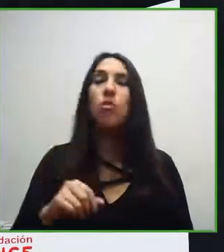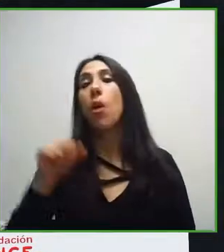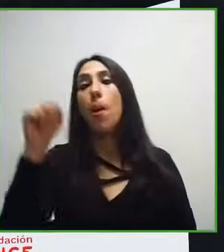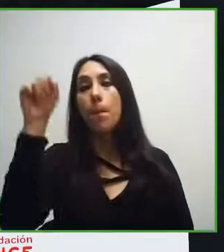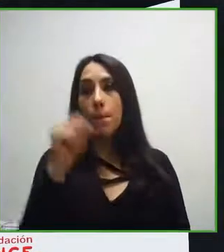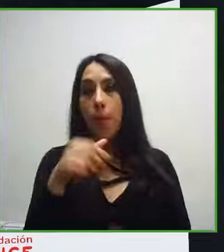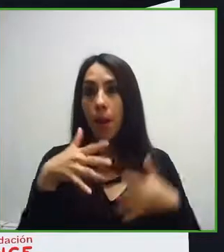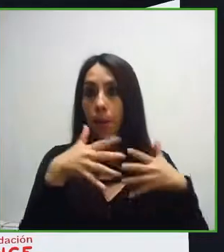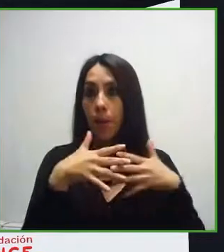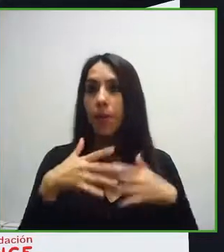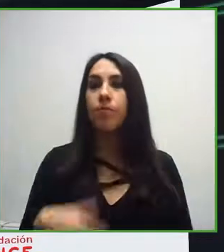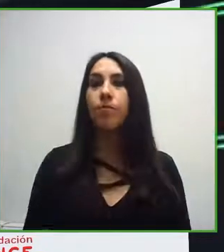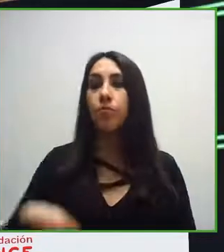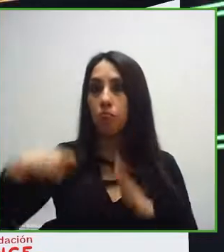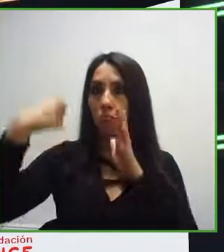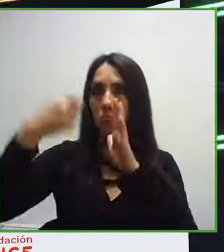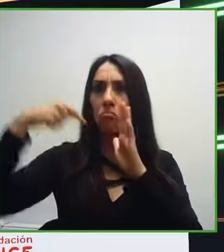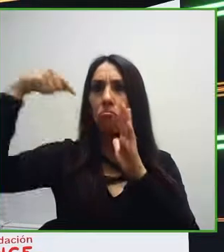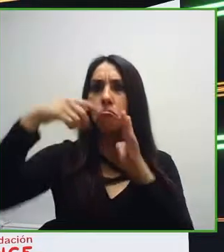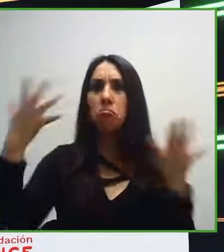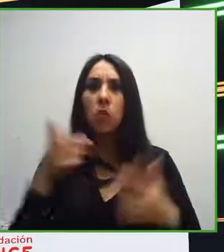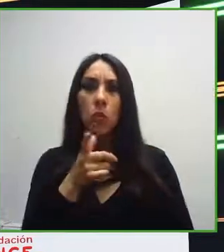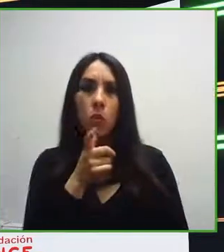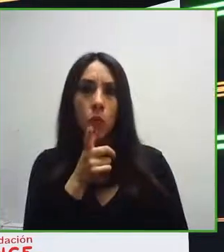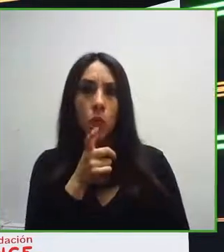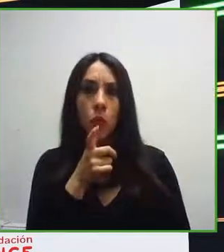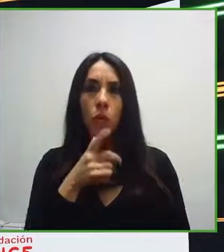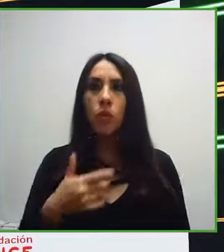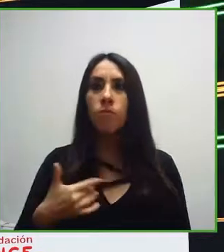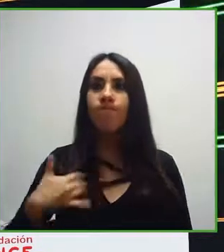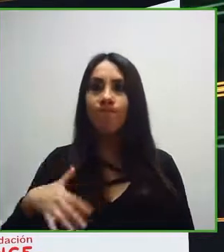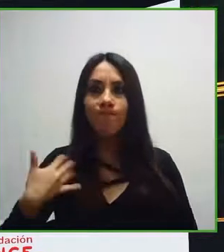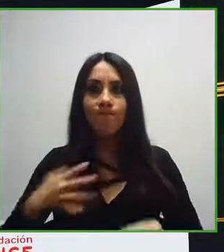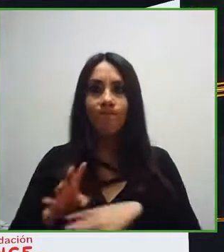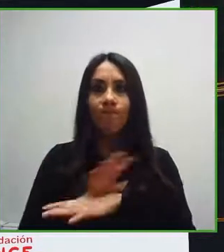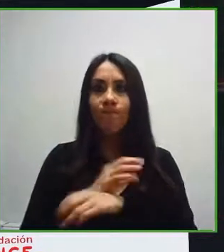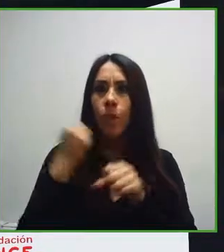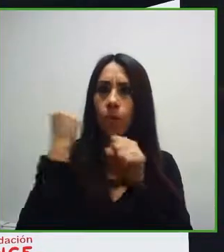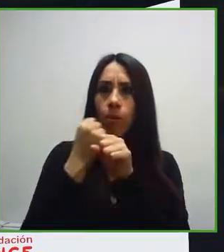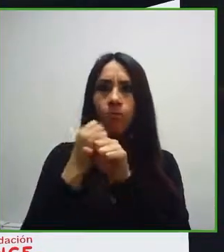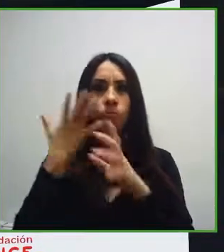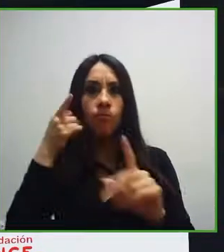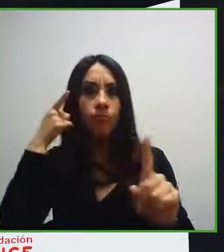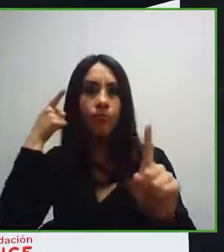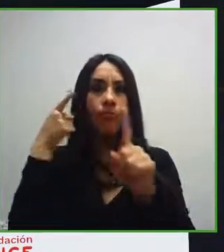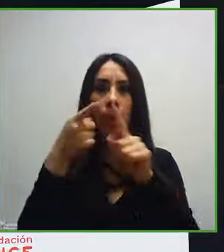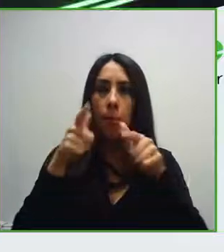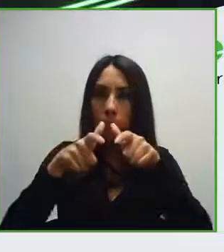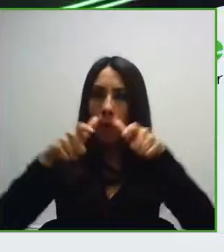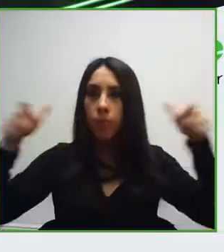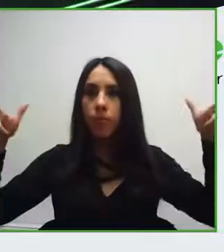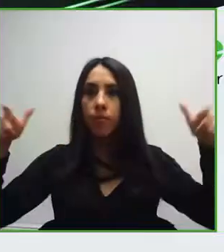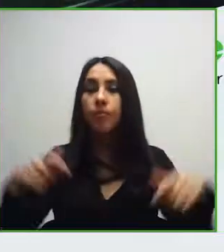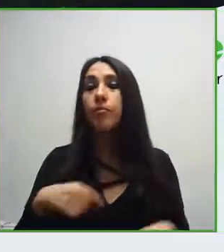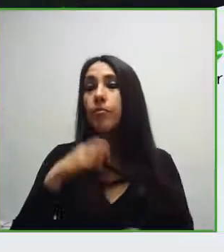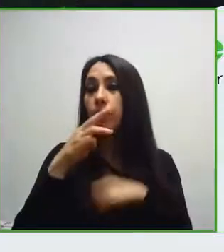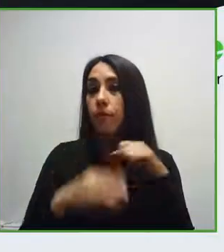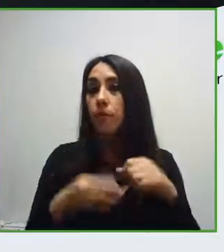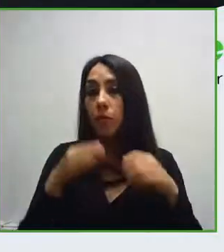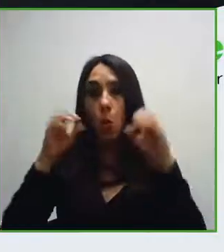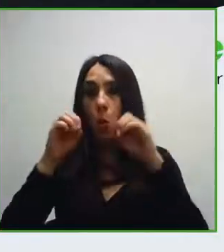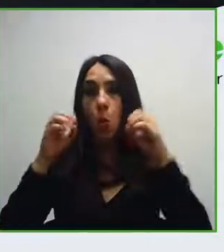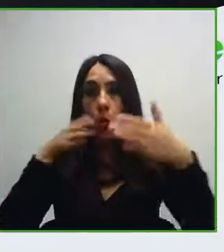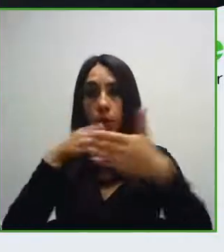grata tarea de expandir su misión por un mundo sin barreras hacia el mundo hispano parlante y hacia nuestra región. Comenzamos